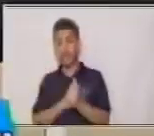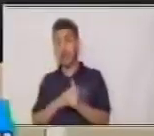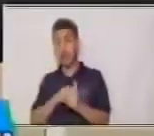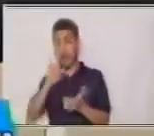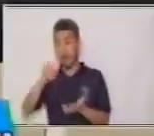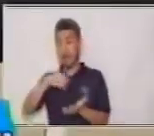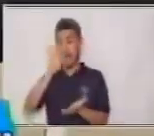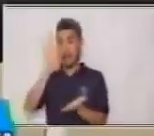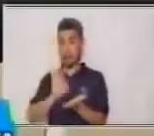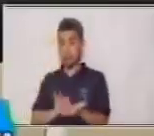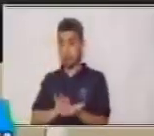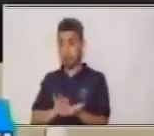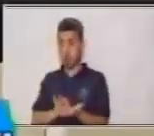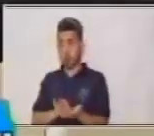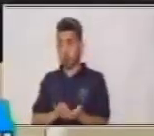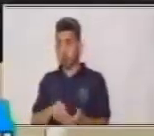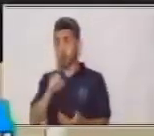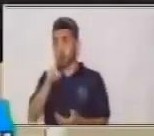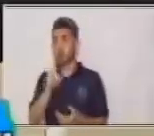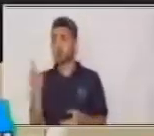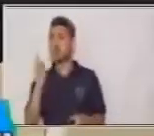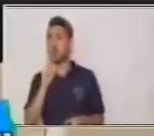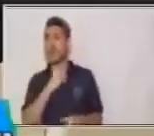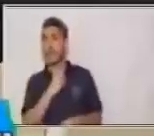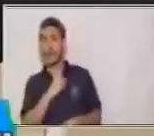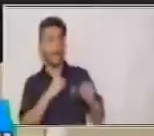gustarían aquí o los quieres allá?